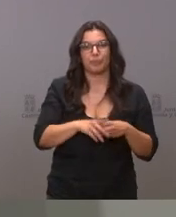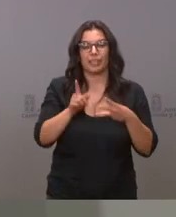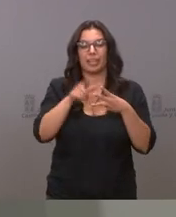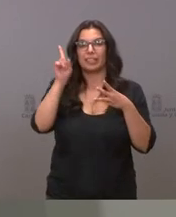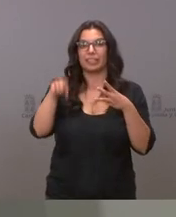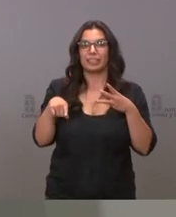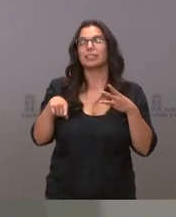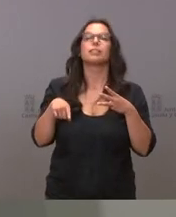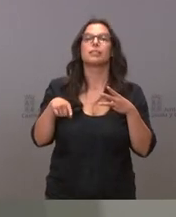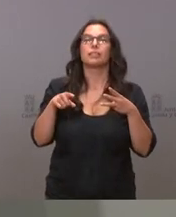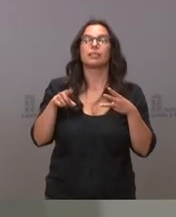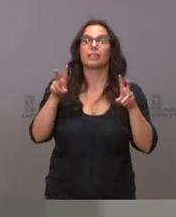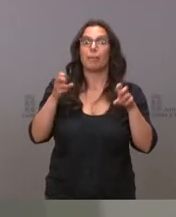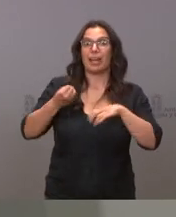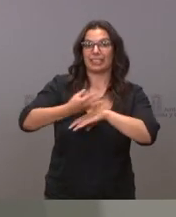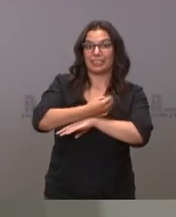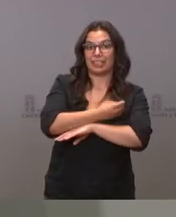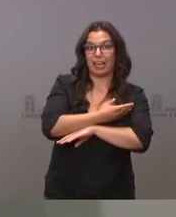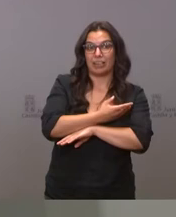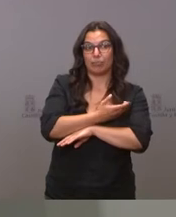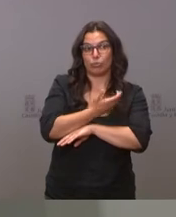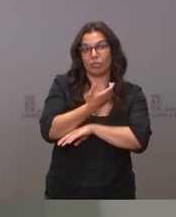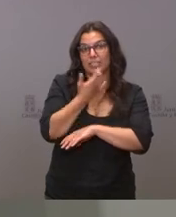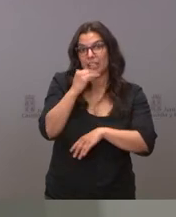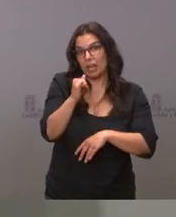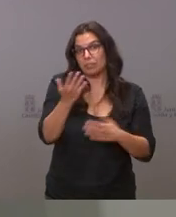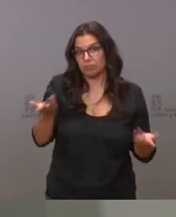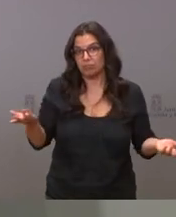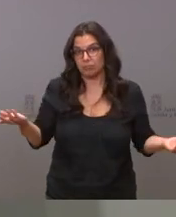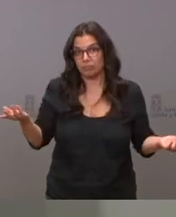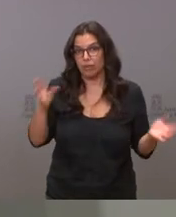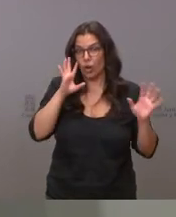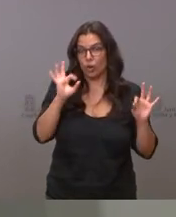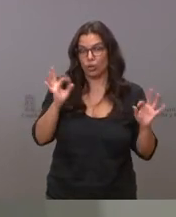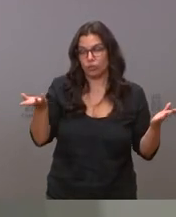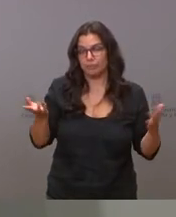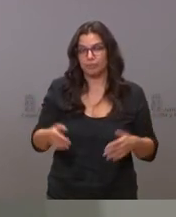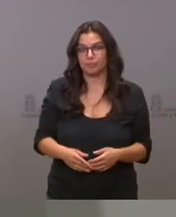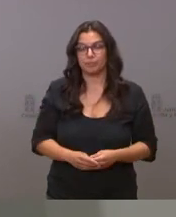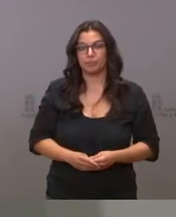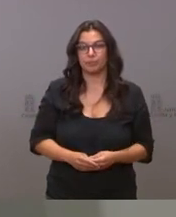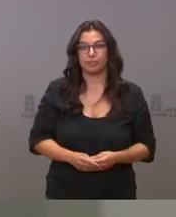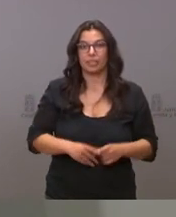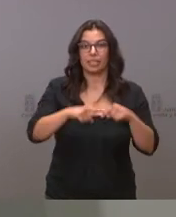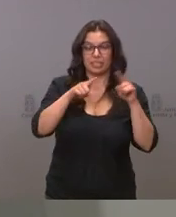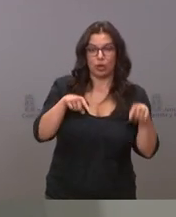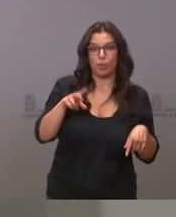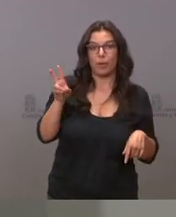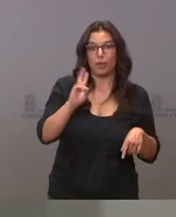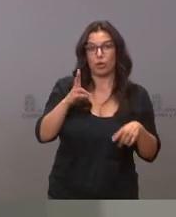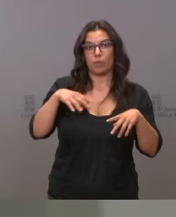bonos a van pues naturalmente a quienes tienen esa conexión son Segovia Valladolid